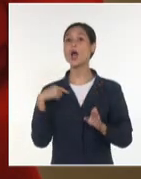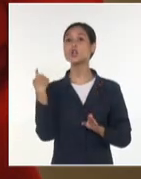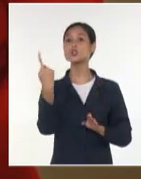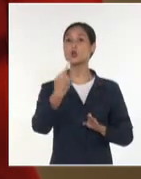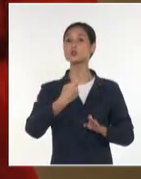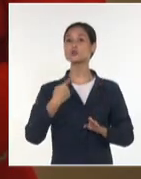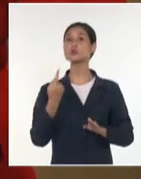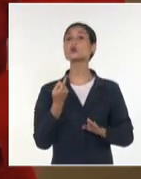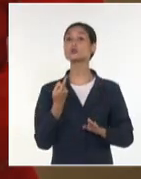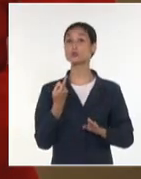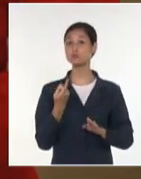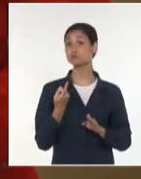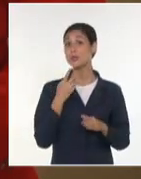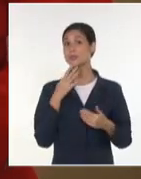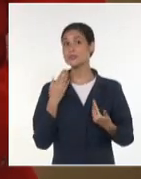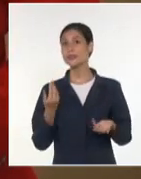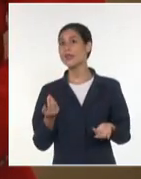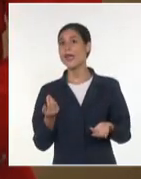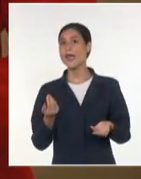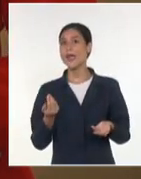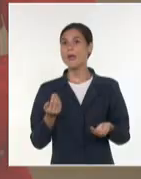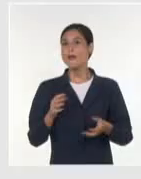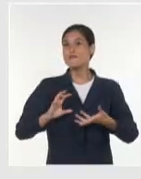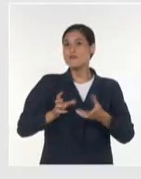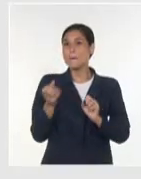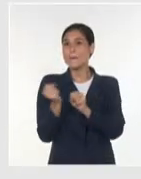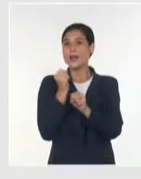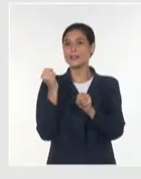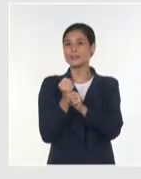informadas, decisiones desde el conocimiento.